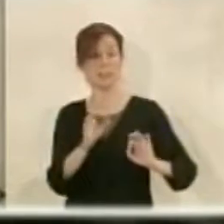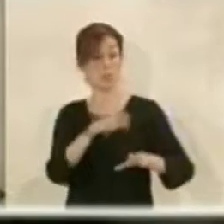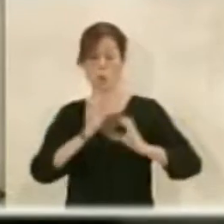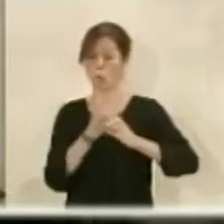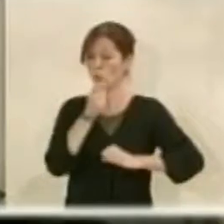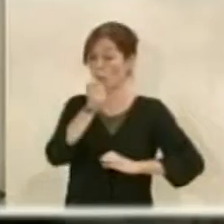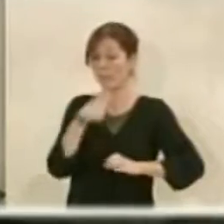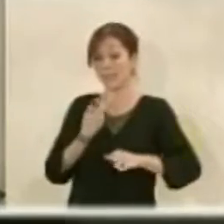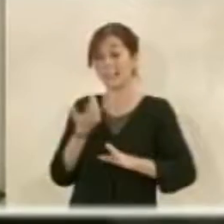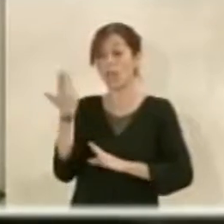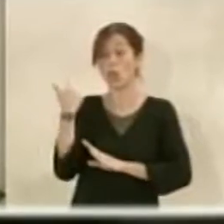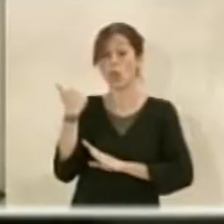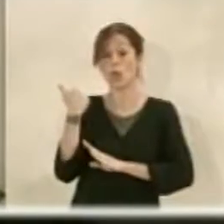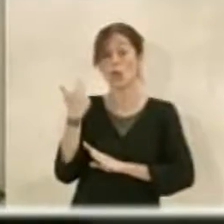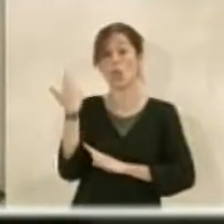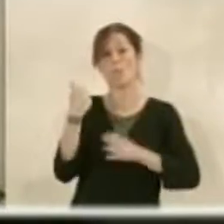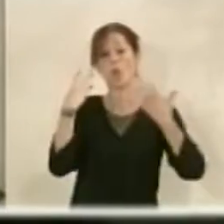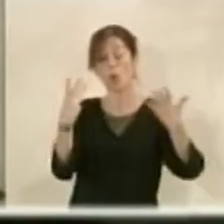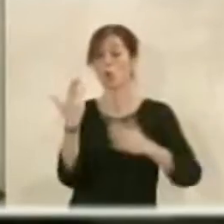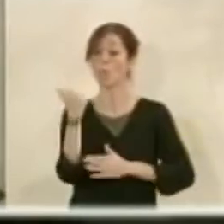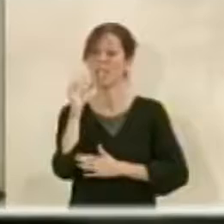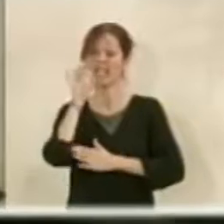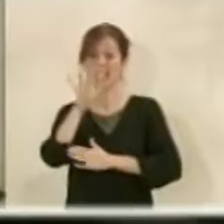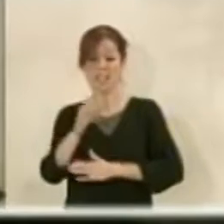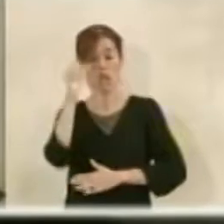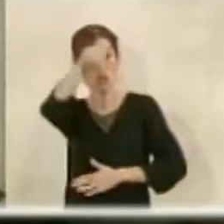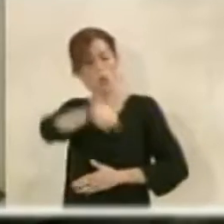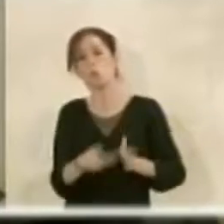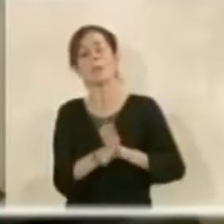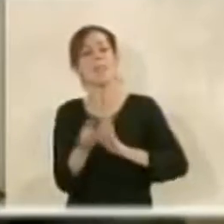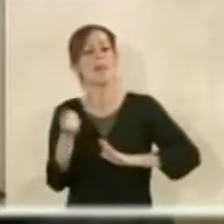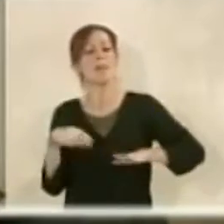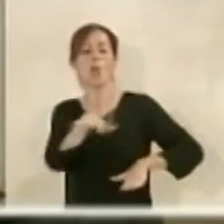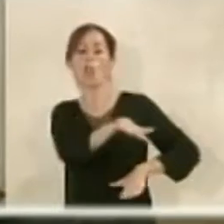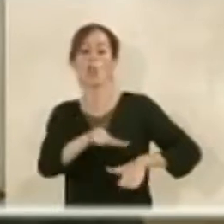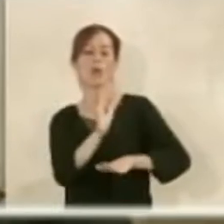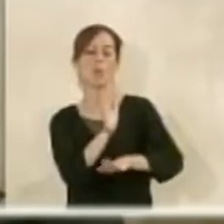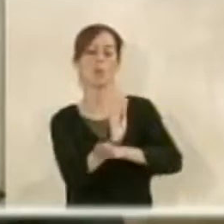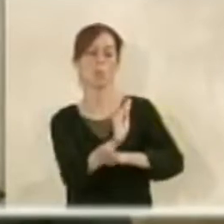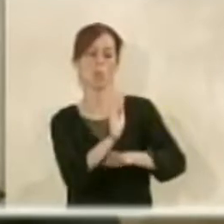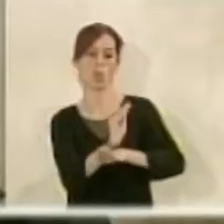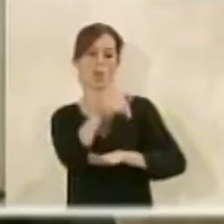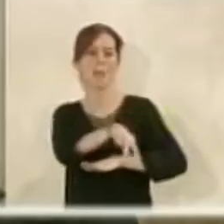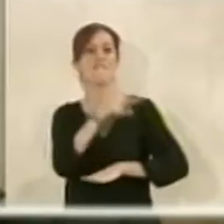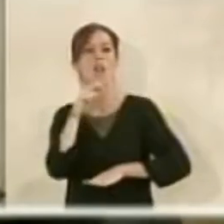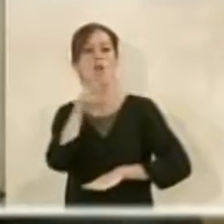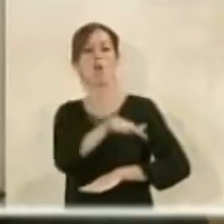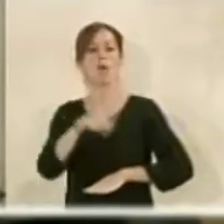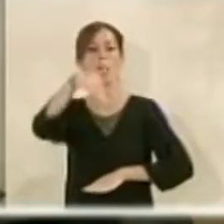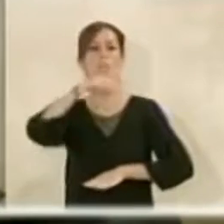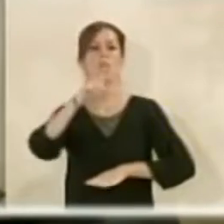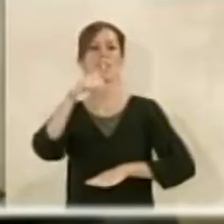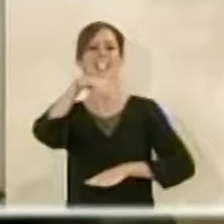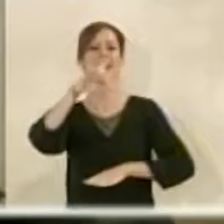sido nuestra postura. En el 2008, en el 2015 y hoy sigue siendo la puesta en valor de la molineta